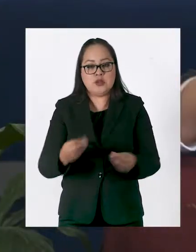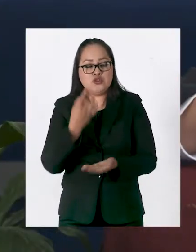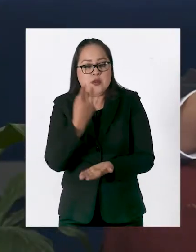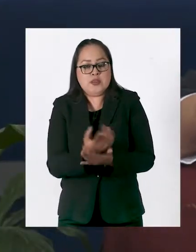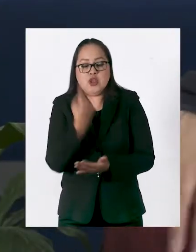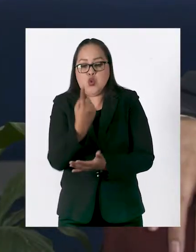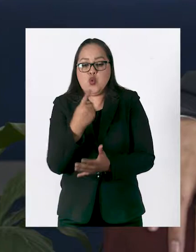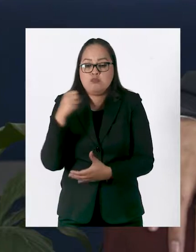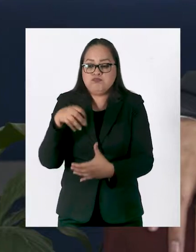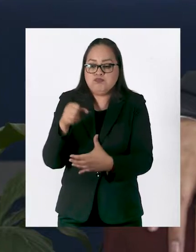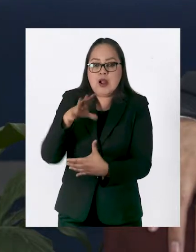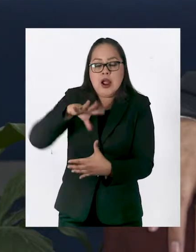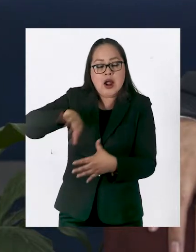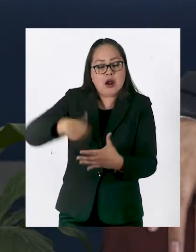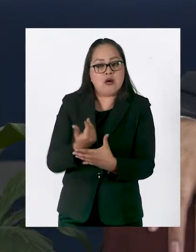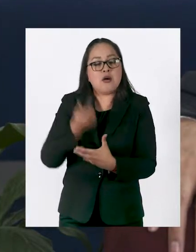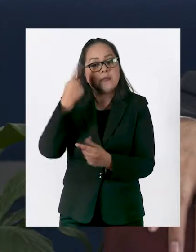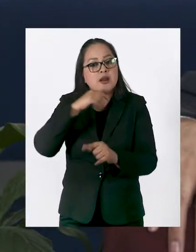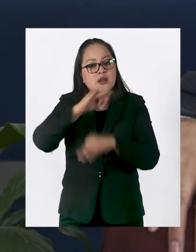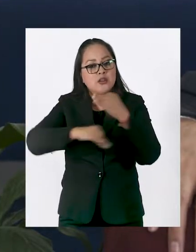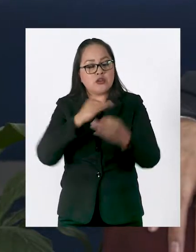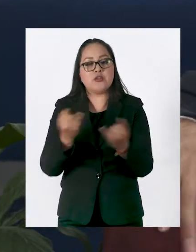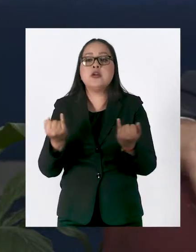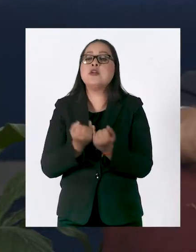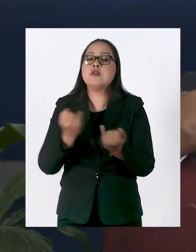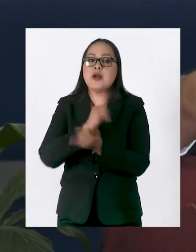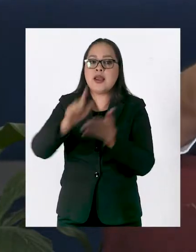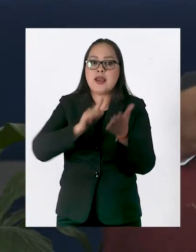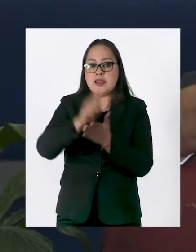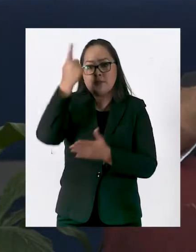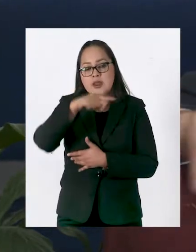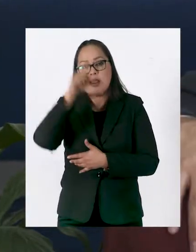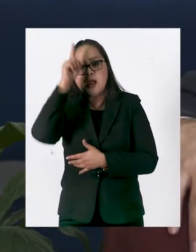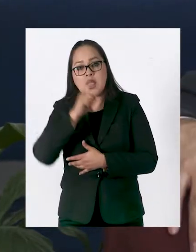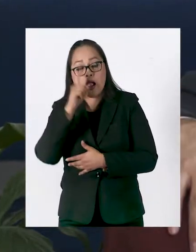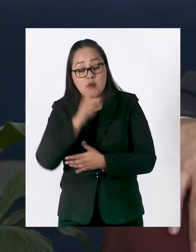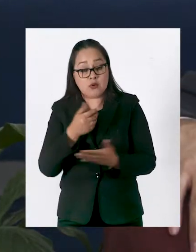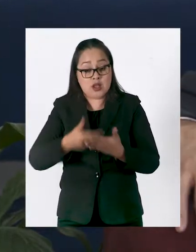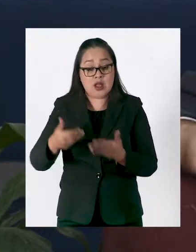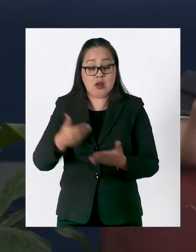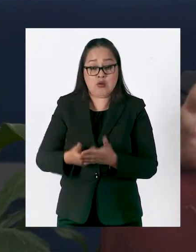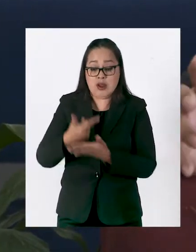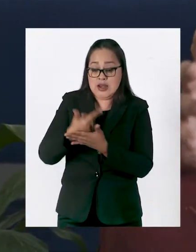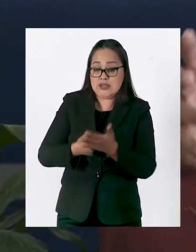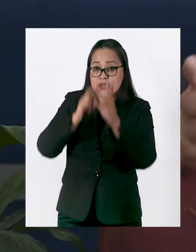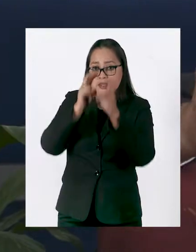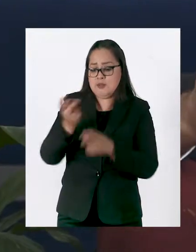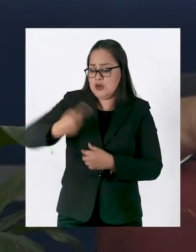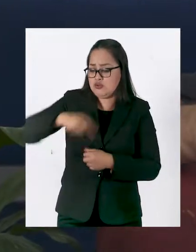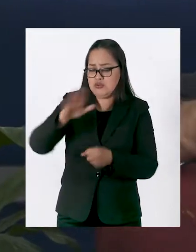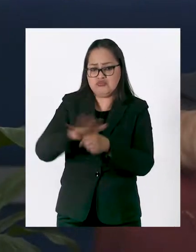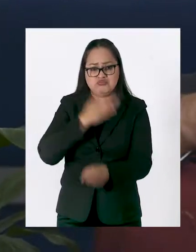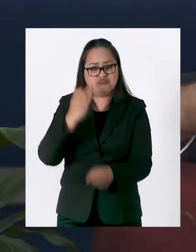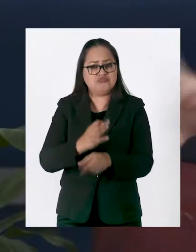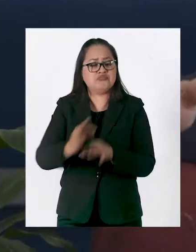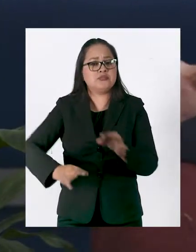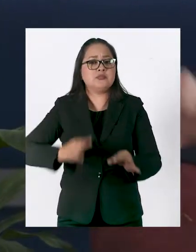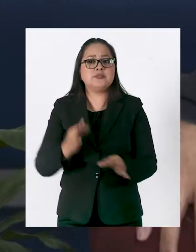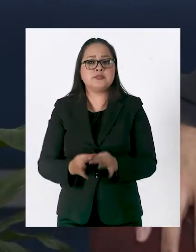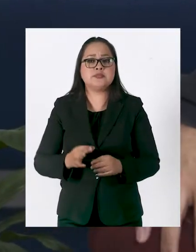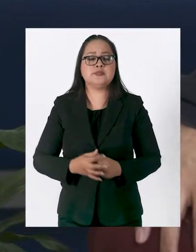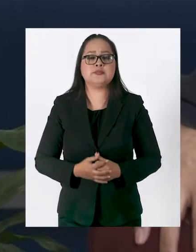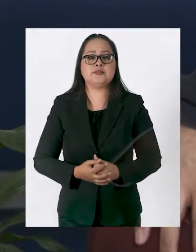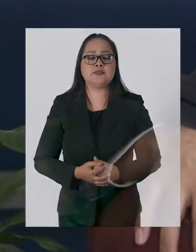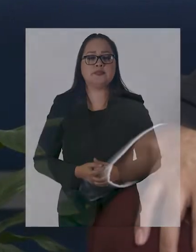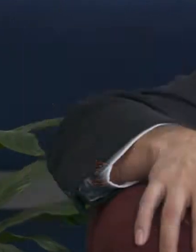desaparezcan y se conforme el Fondo Solidario. Y la Ley General de Aguas, entre muchas otras, porque nuestra agenda ahora es muy